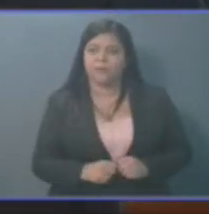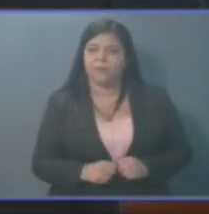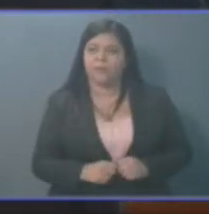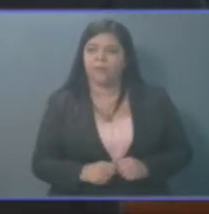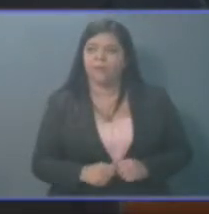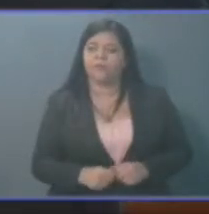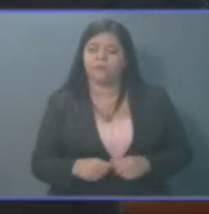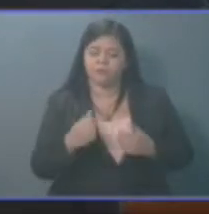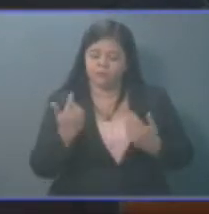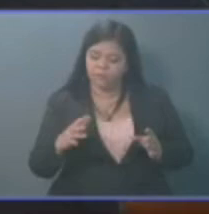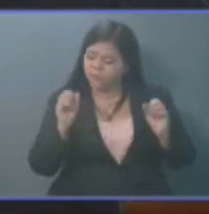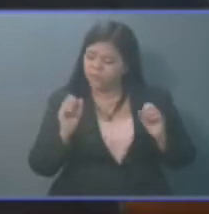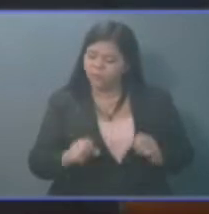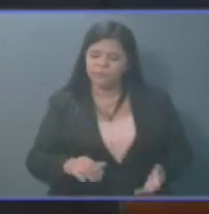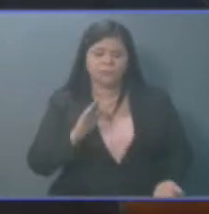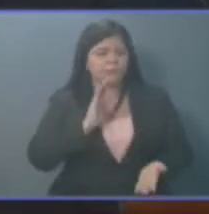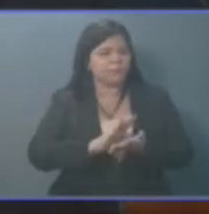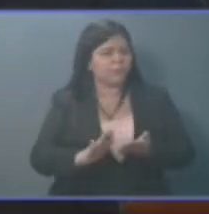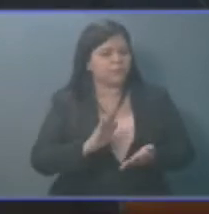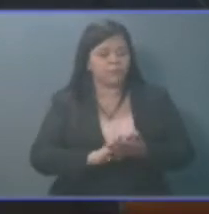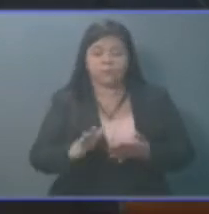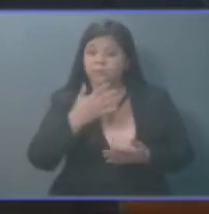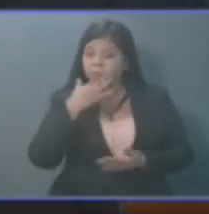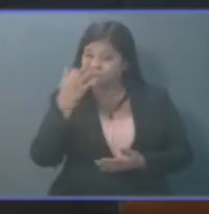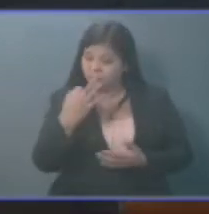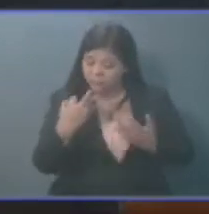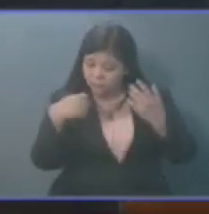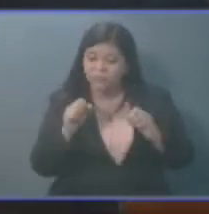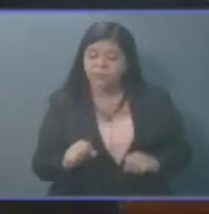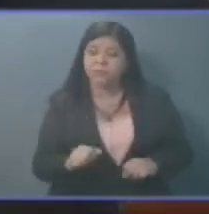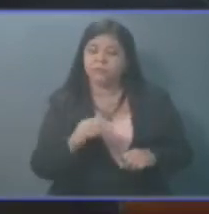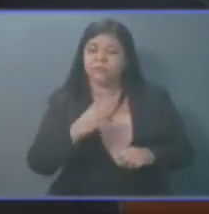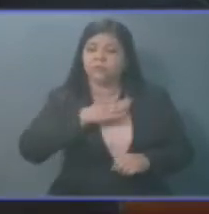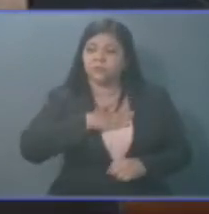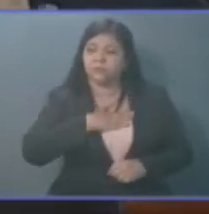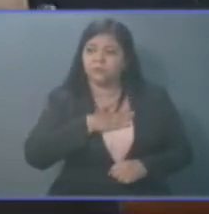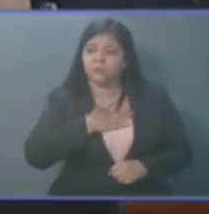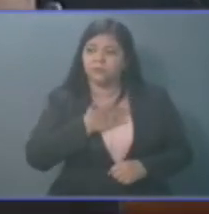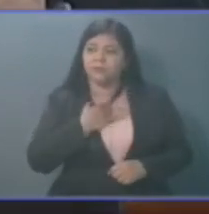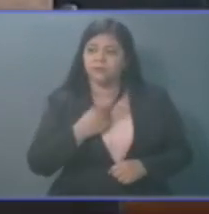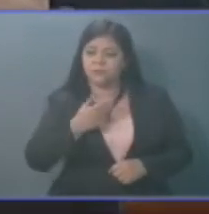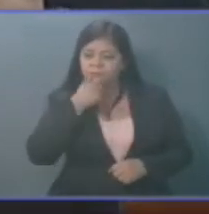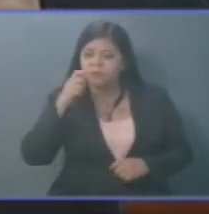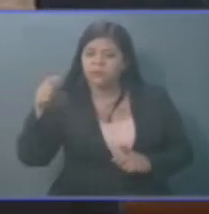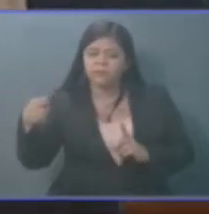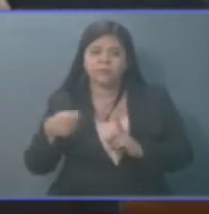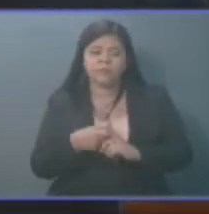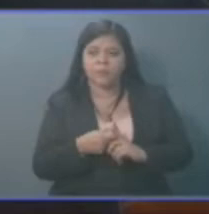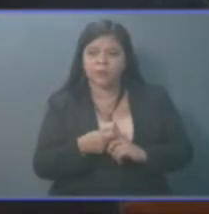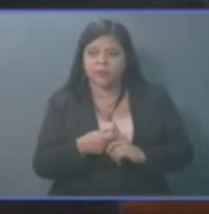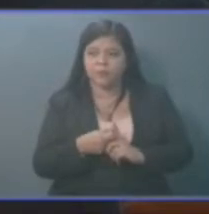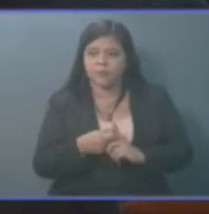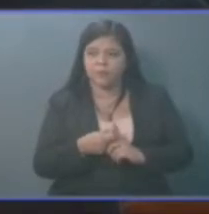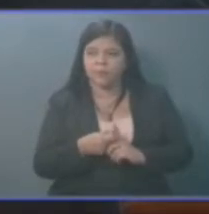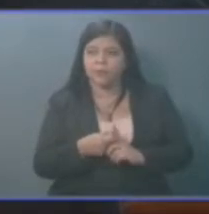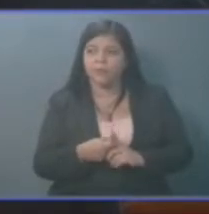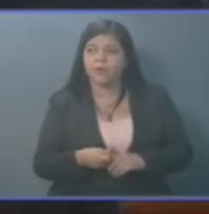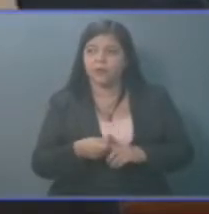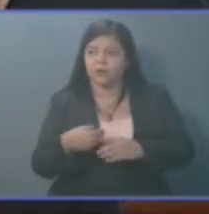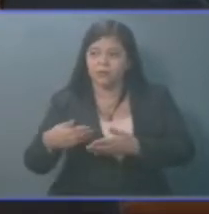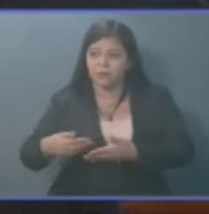pueda cancelárseles, que ustedes puedan tener esa pequeña pensión, que los hijos